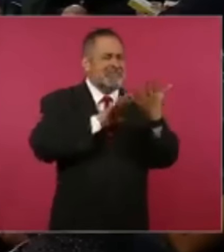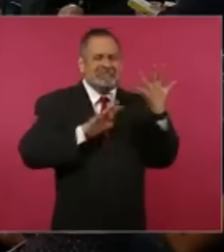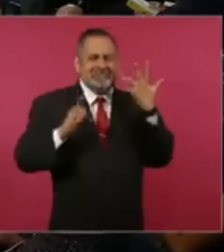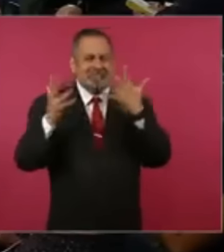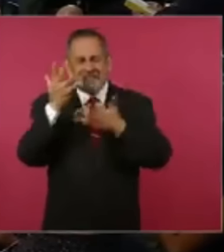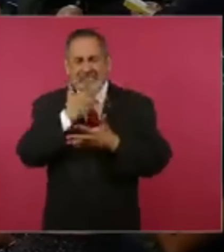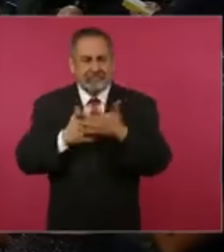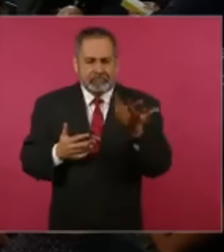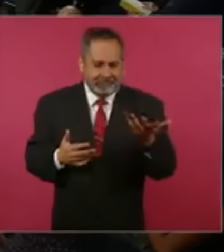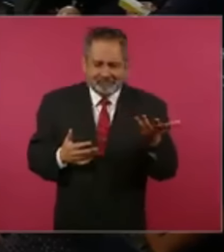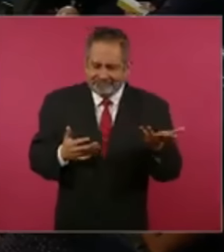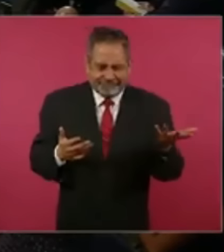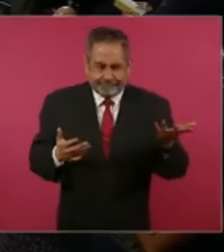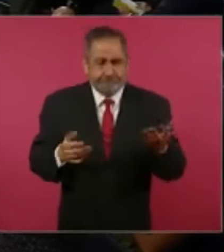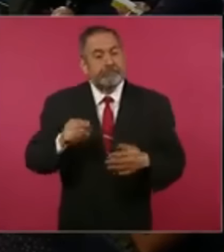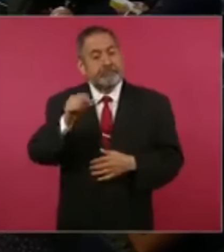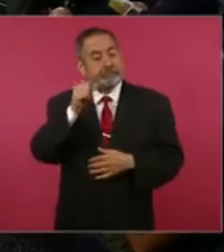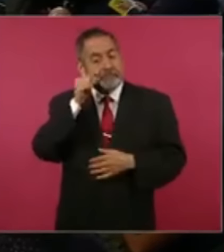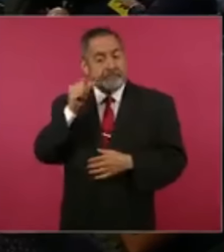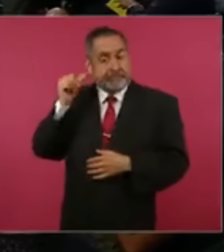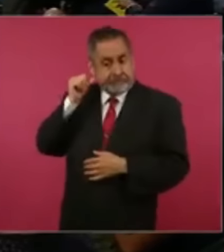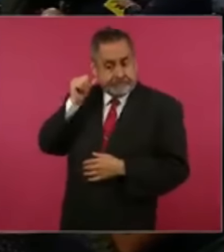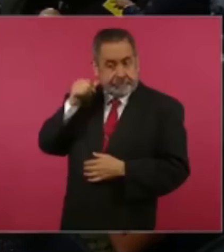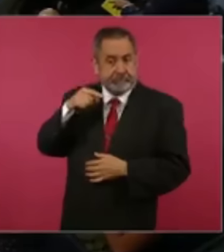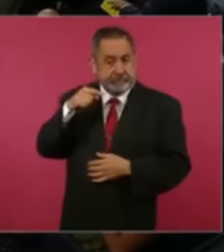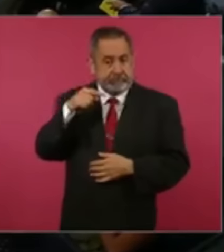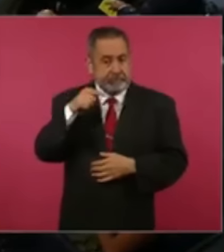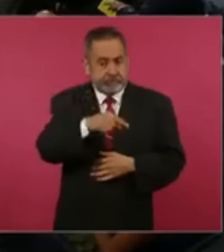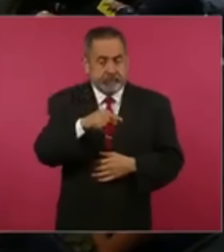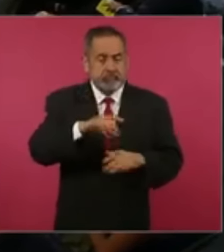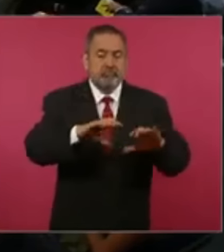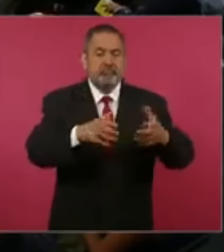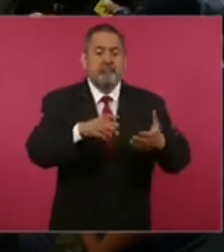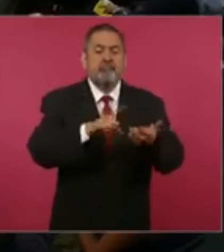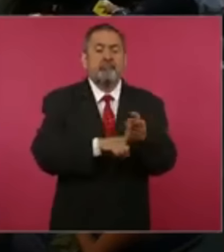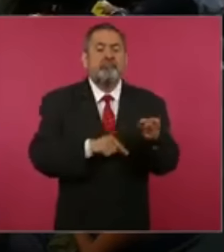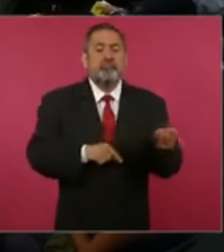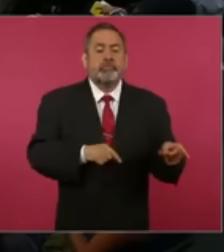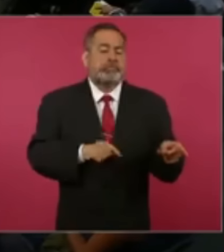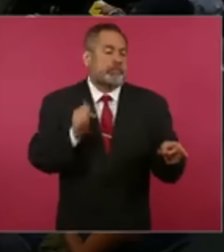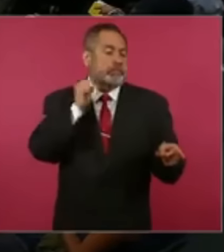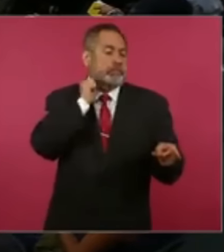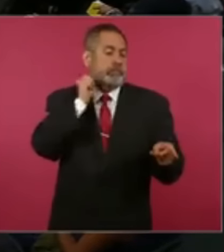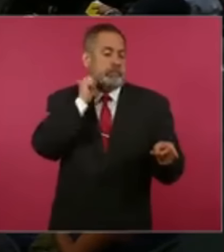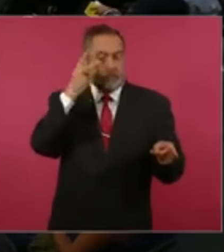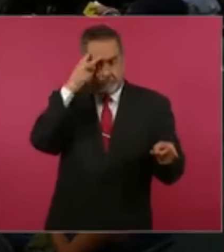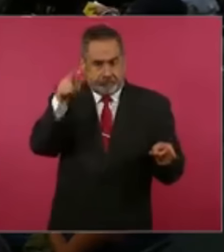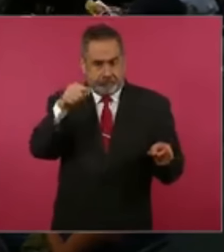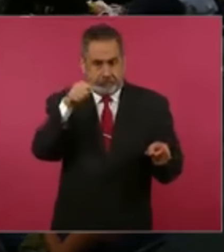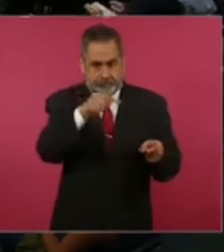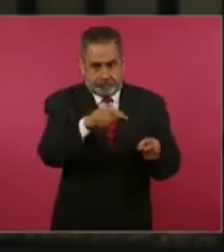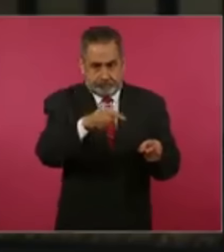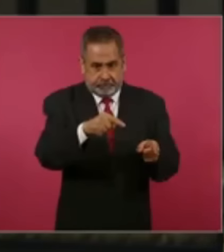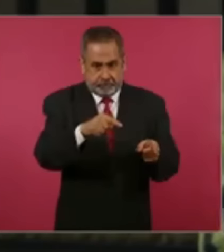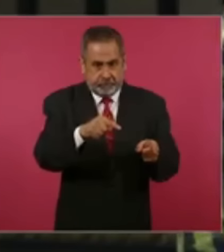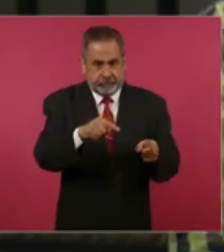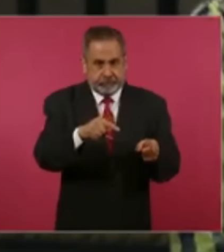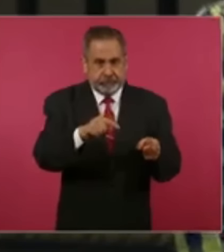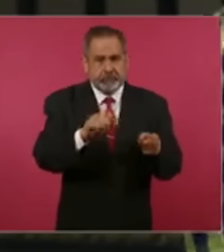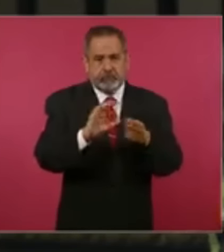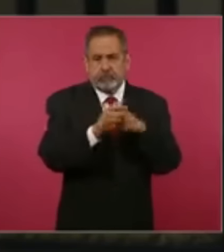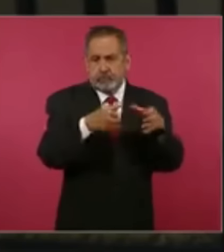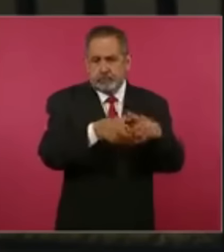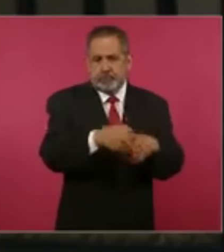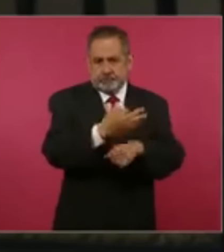presidente. El día de ayer, la sesión permanente en el Senado de la República, o la comisión permanente en el Senado